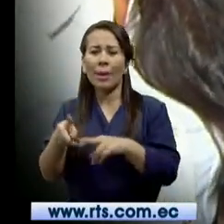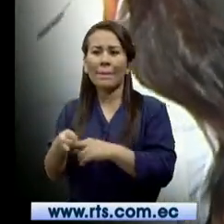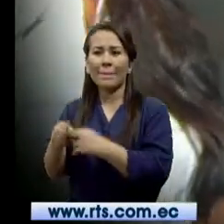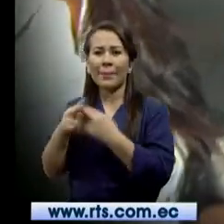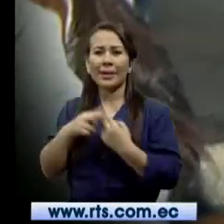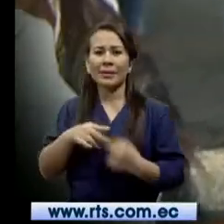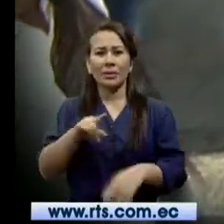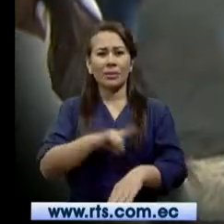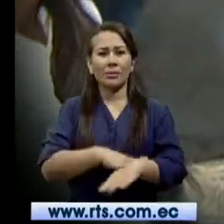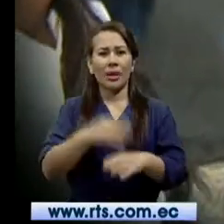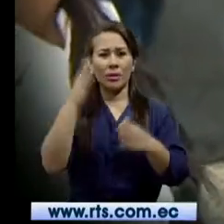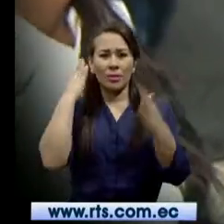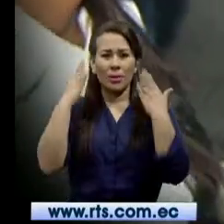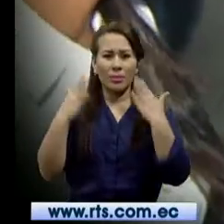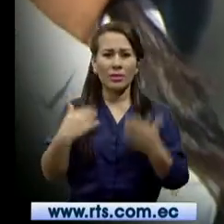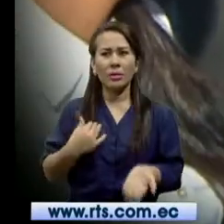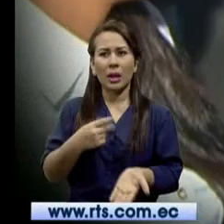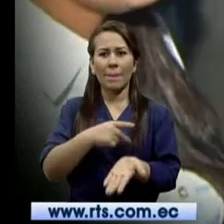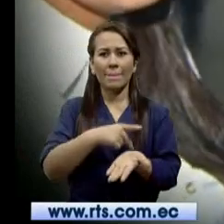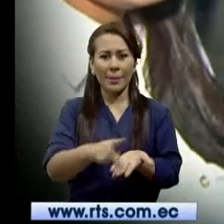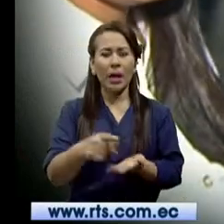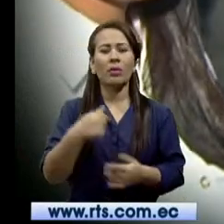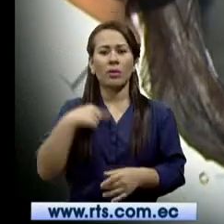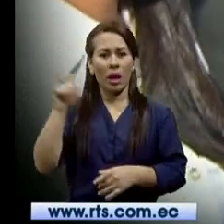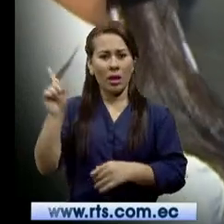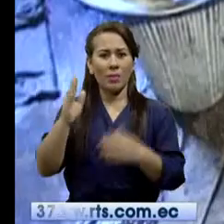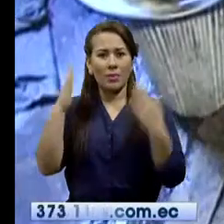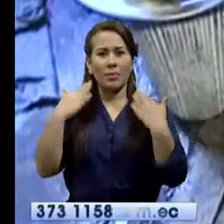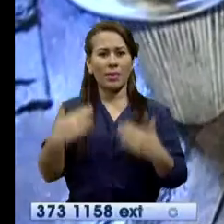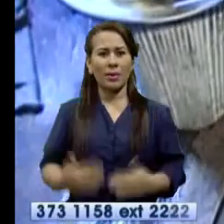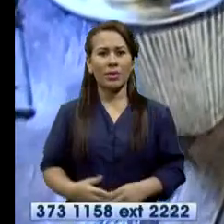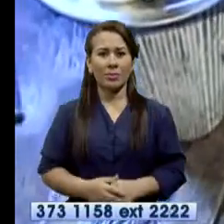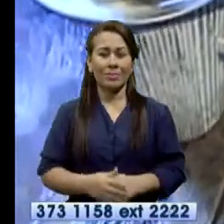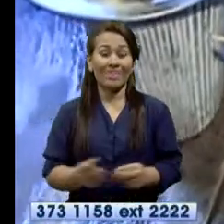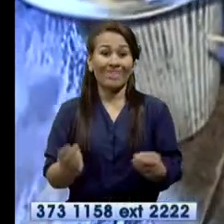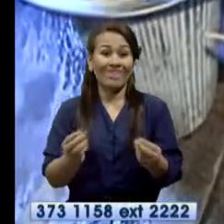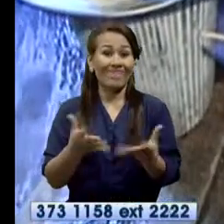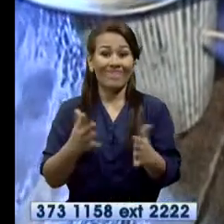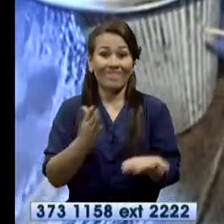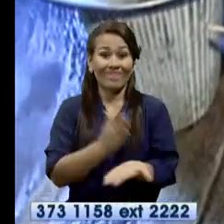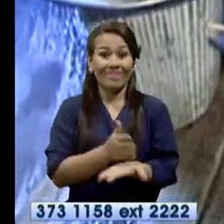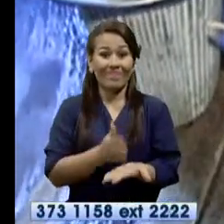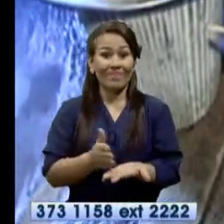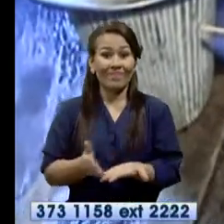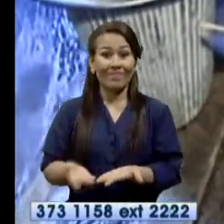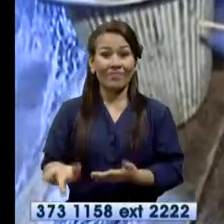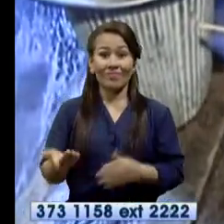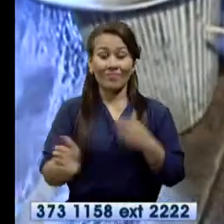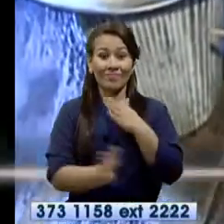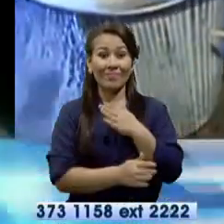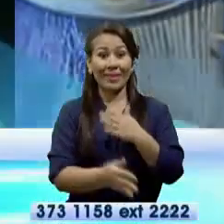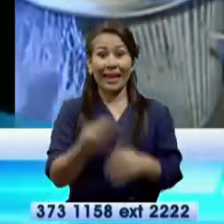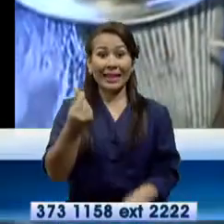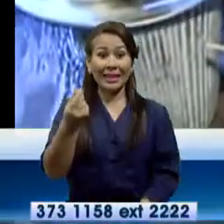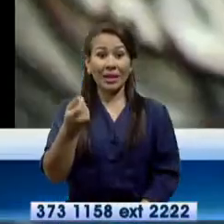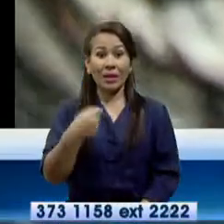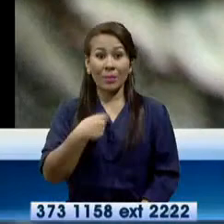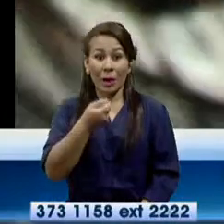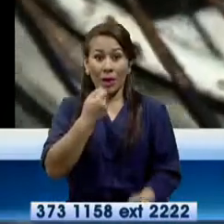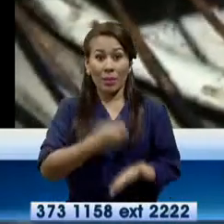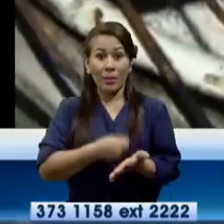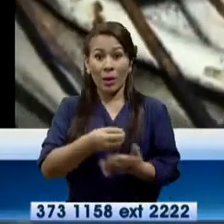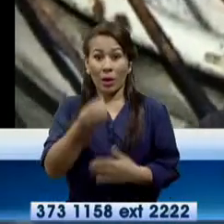preste un baño, pues más que sea pagando y entonces ya me baño. Además, no tiene cocina y peor aún dinero para comer.